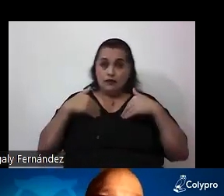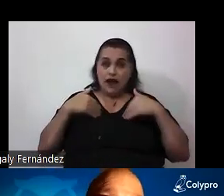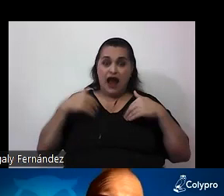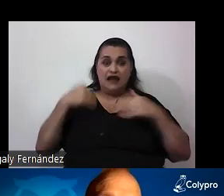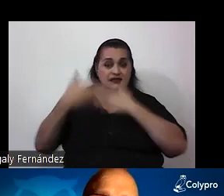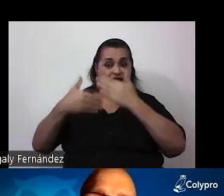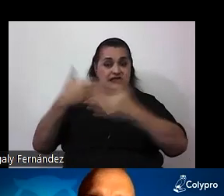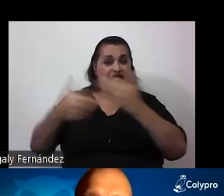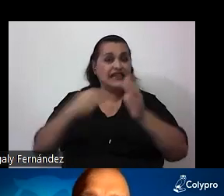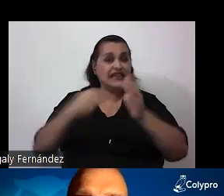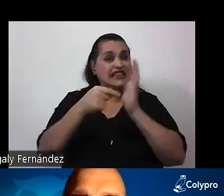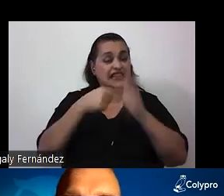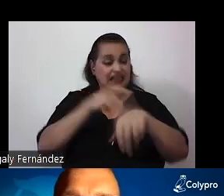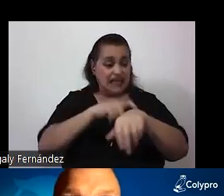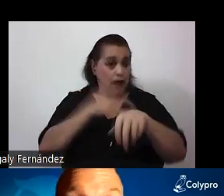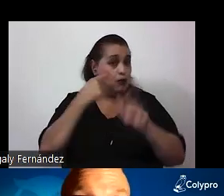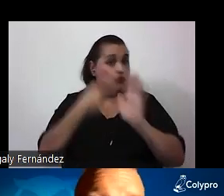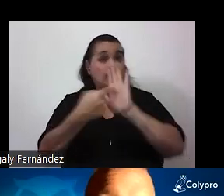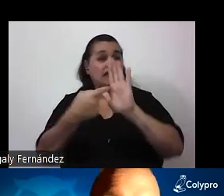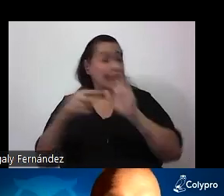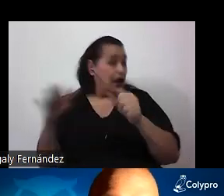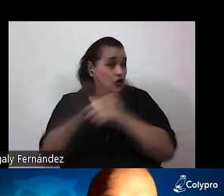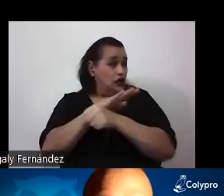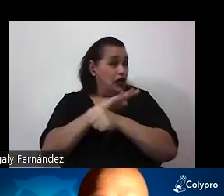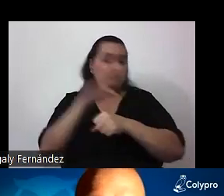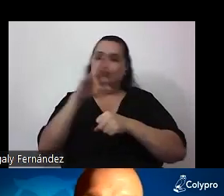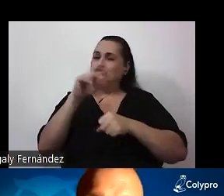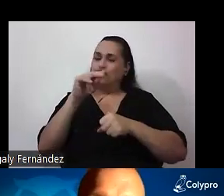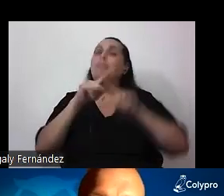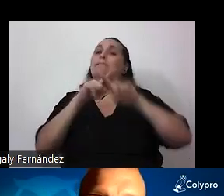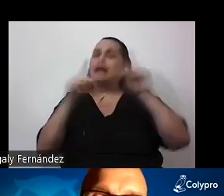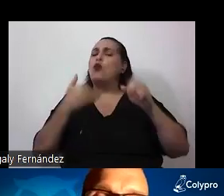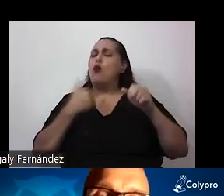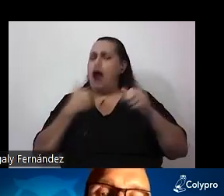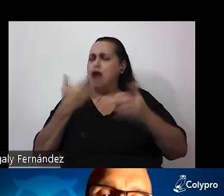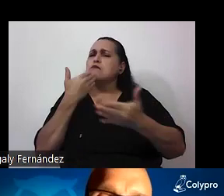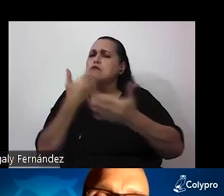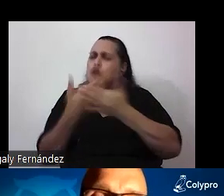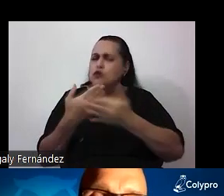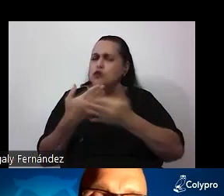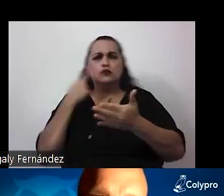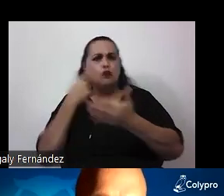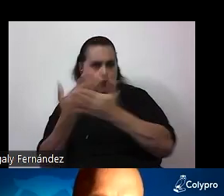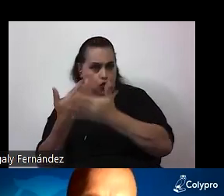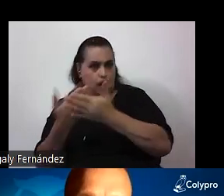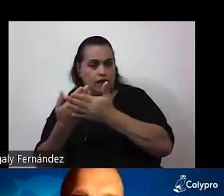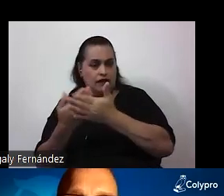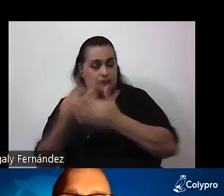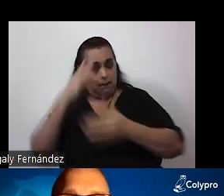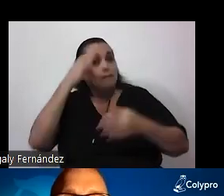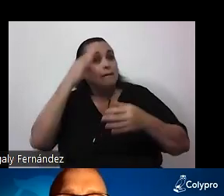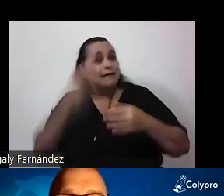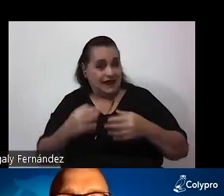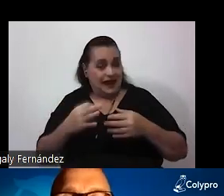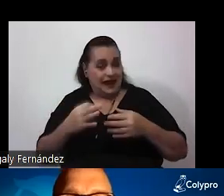Refleja solo algunos aspectos. Pero tenemos buenas evidencias y buenas razones y buenos argumentos para creer que nuestra